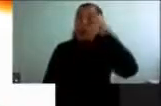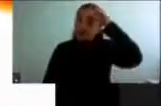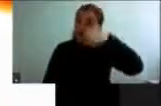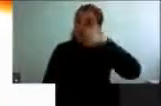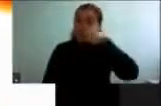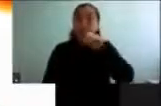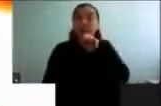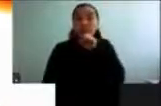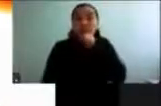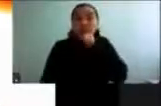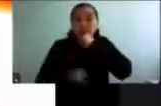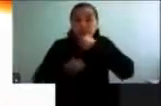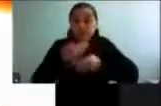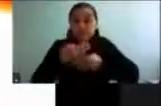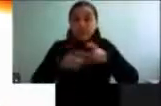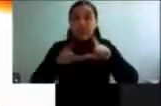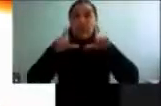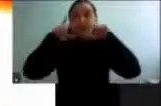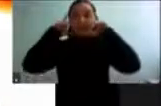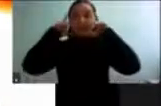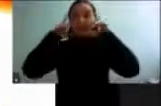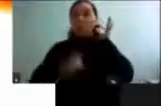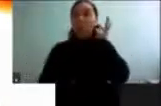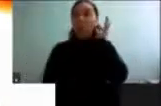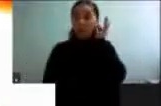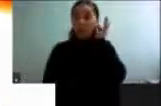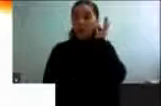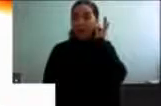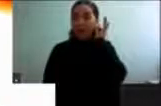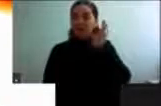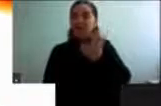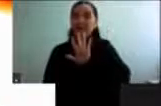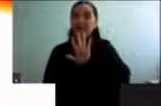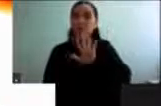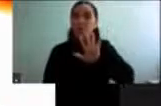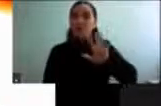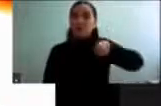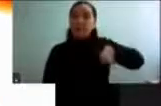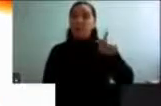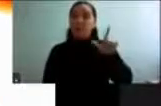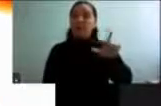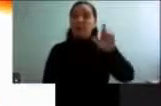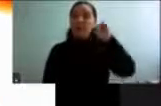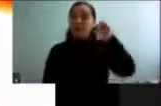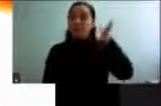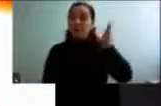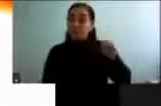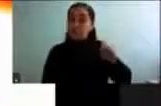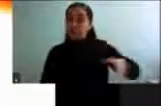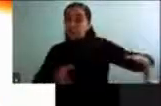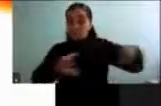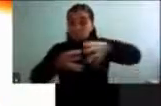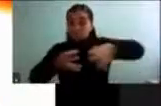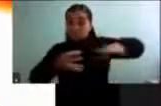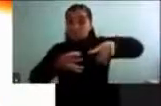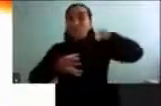tiene cara de mujer. El 55,7% de la población mayor son mujeres,